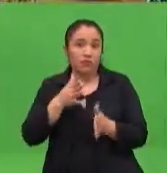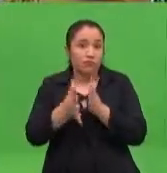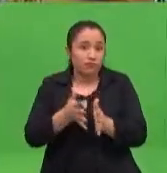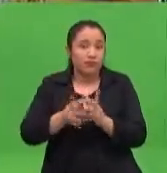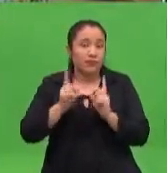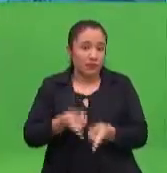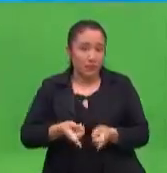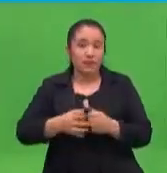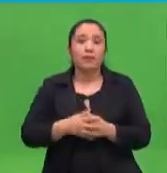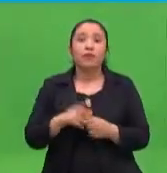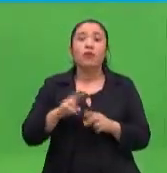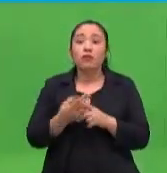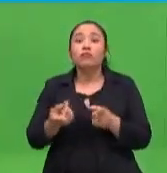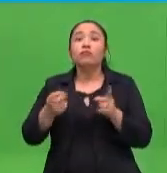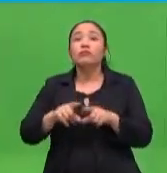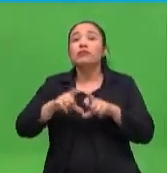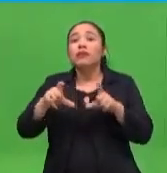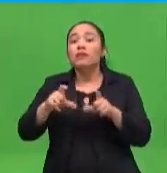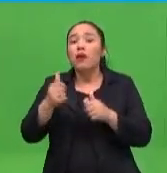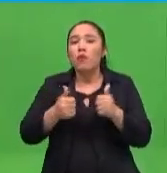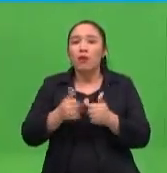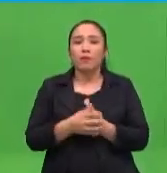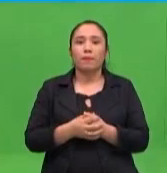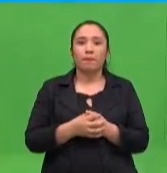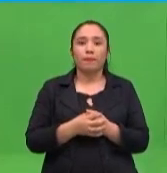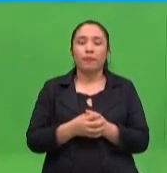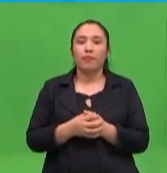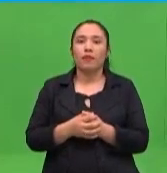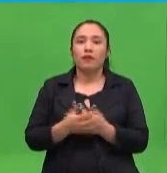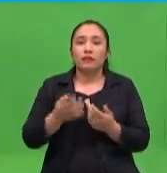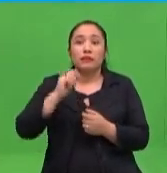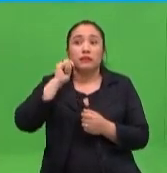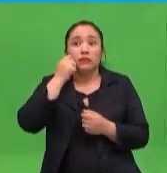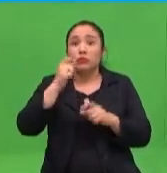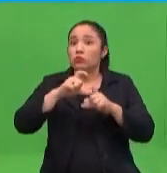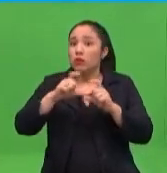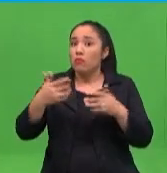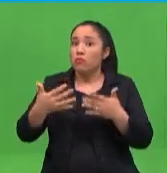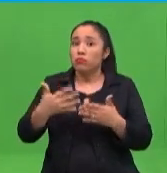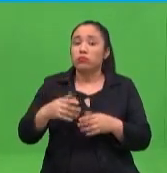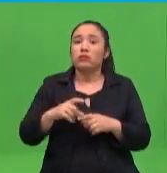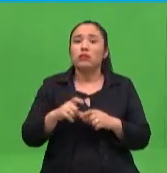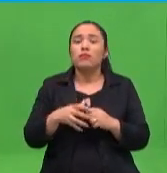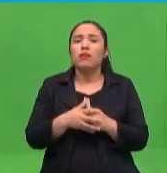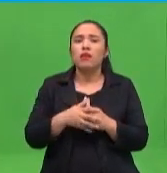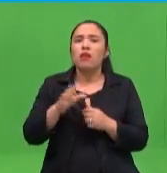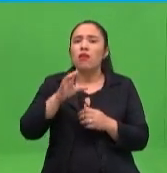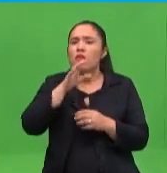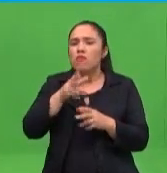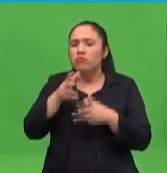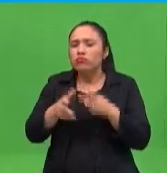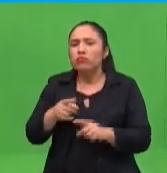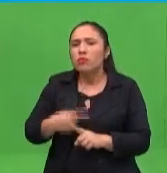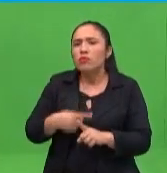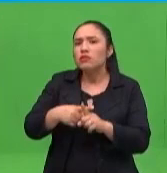A la vuelta tenemos este tema. No se vayan, por favor. Hablamos de algo bastante interesante. Vamos a seguir hablando de la crianza positiva,